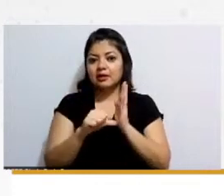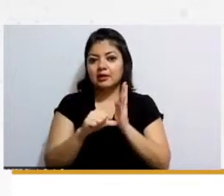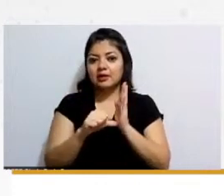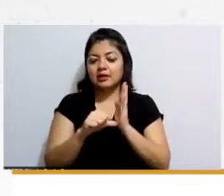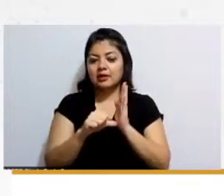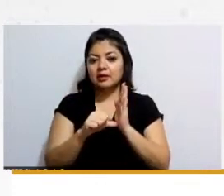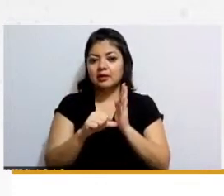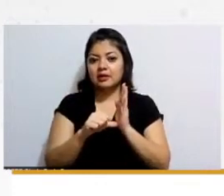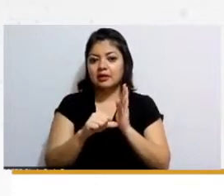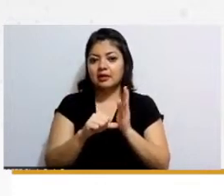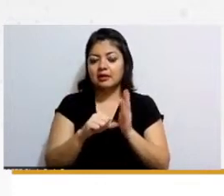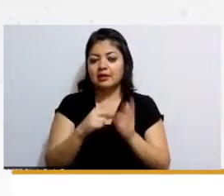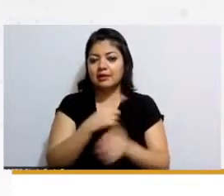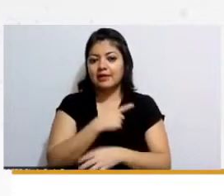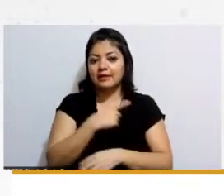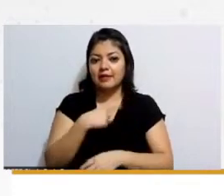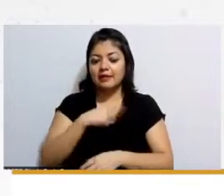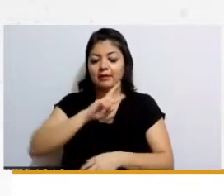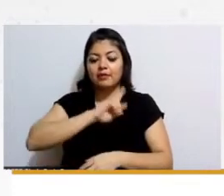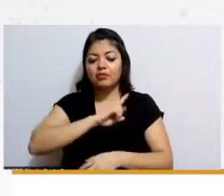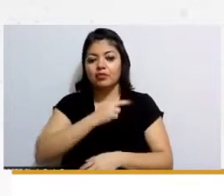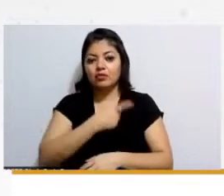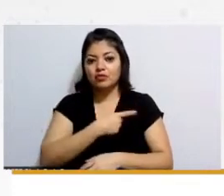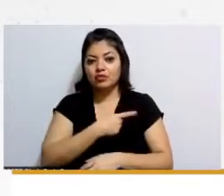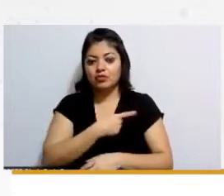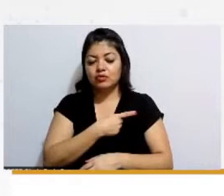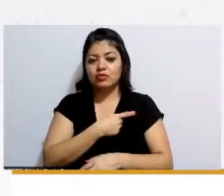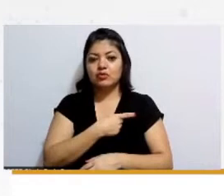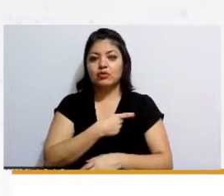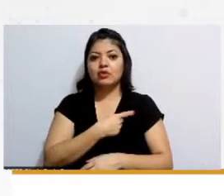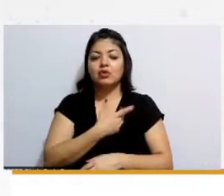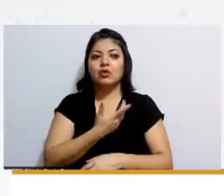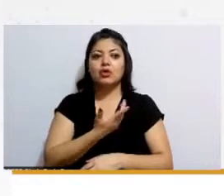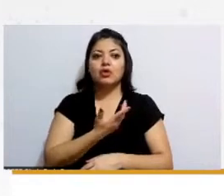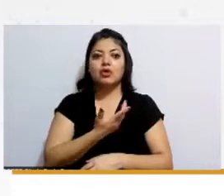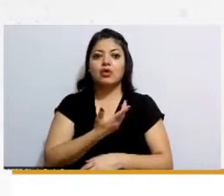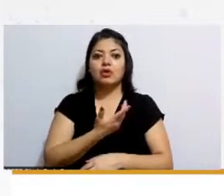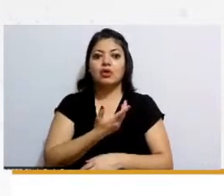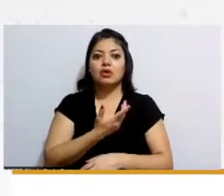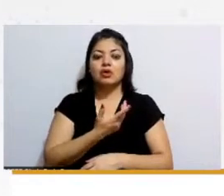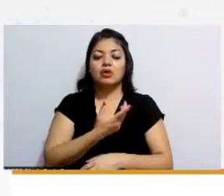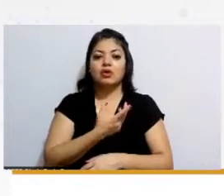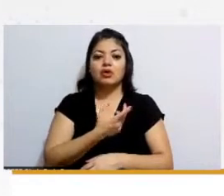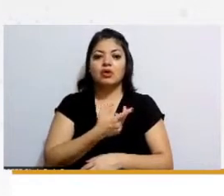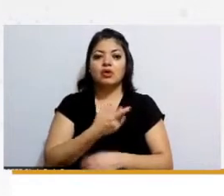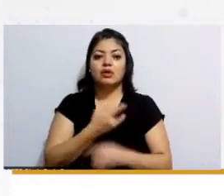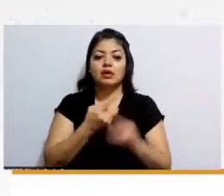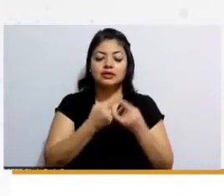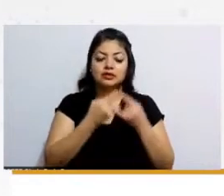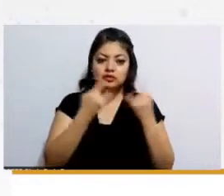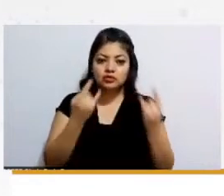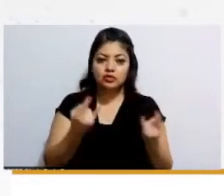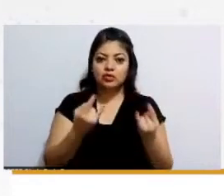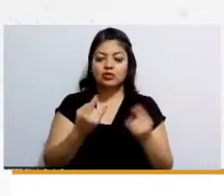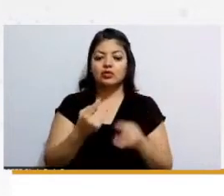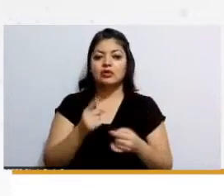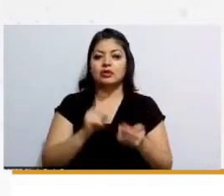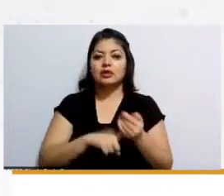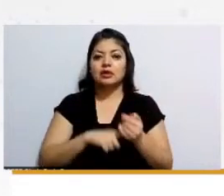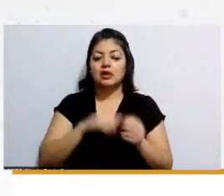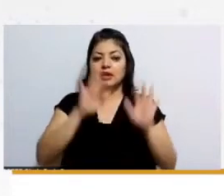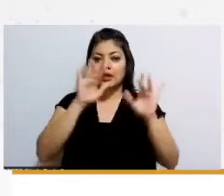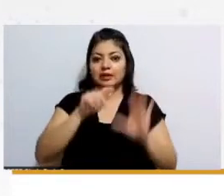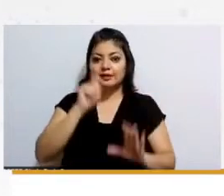ser este viudo que debe de tener el la custodia una sentencia en la cual